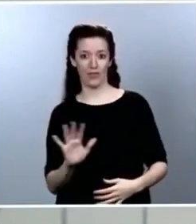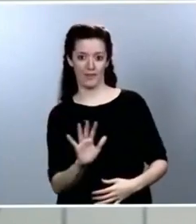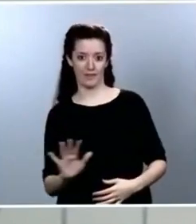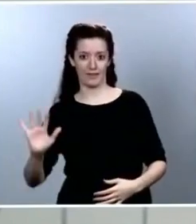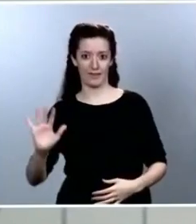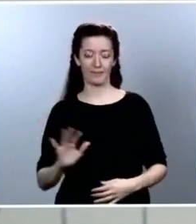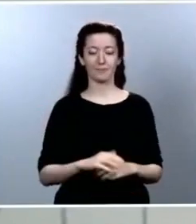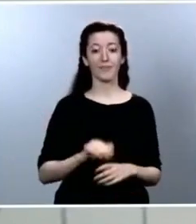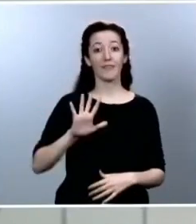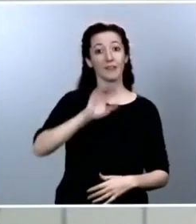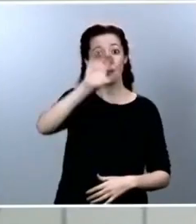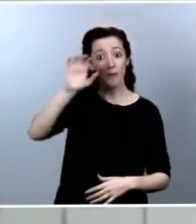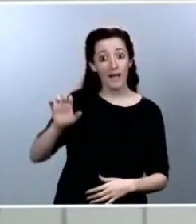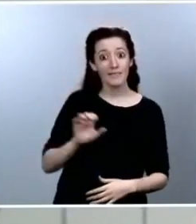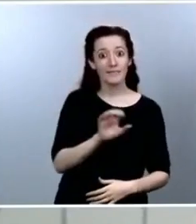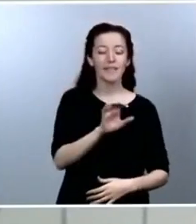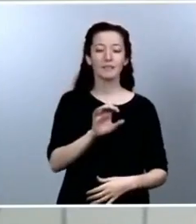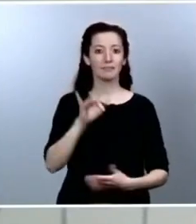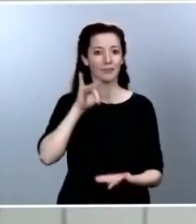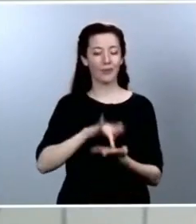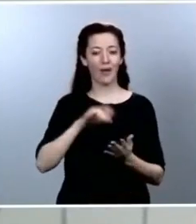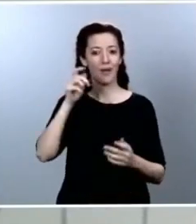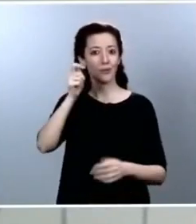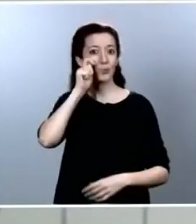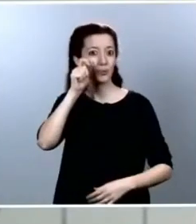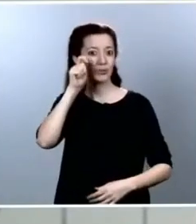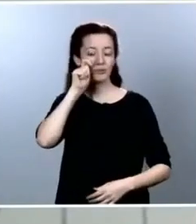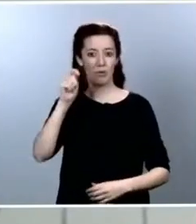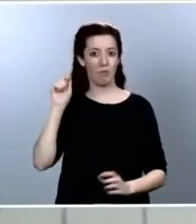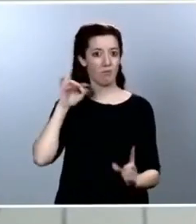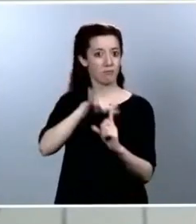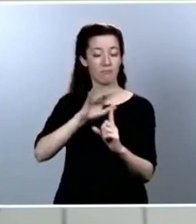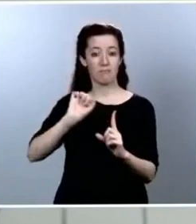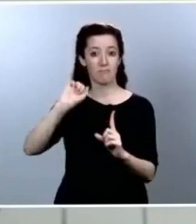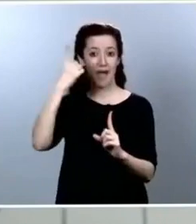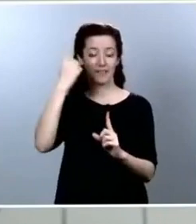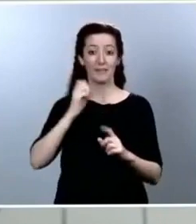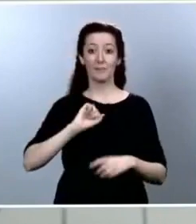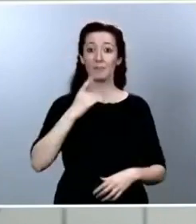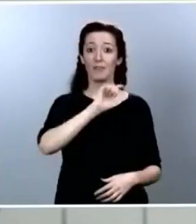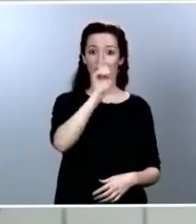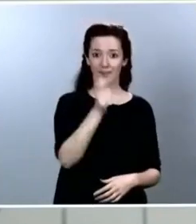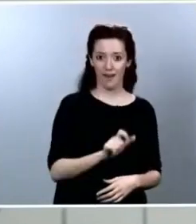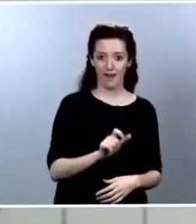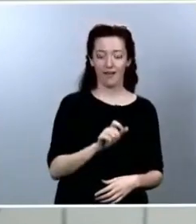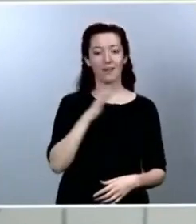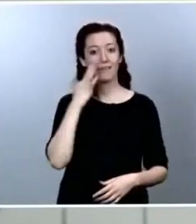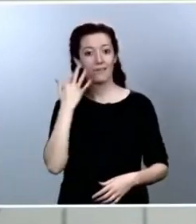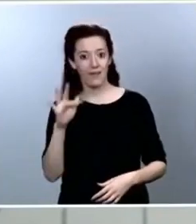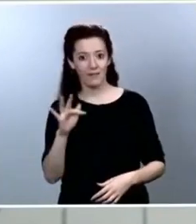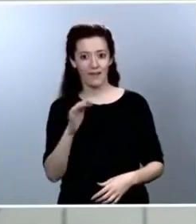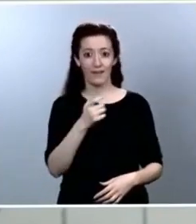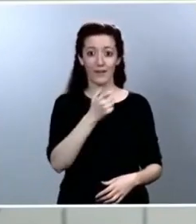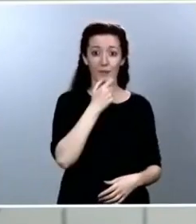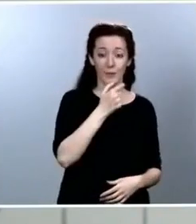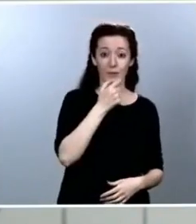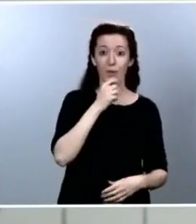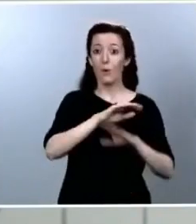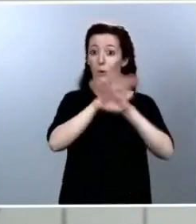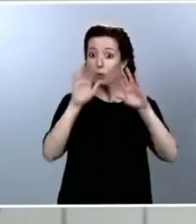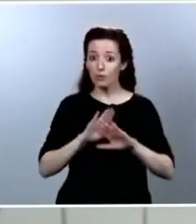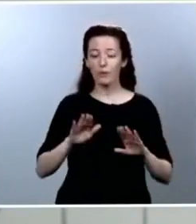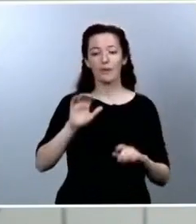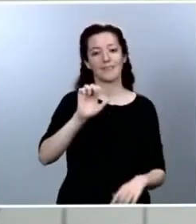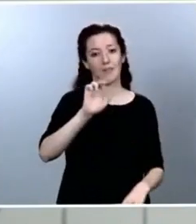viajeros internacionales. Nos precedió Italia y nos siguieron Francia, el Reino Unido y, por último, Estados Unidos, que ha pasado